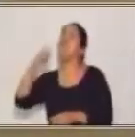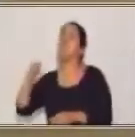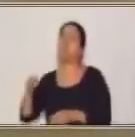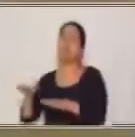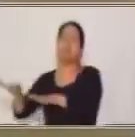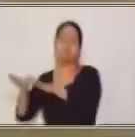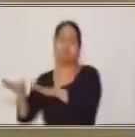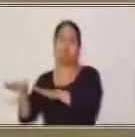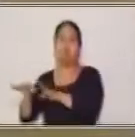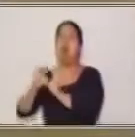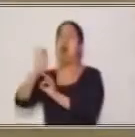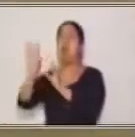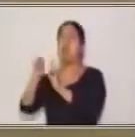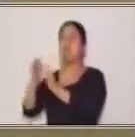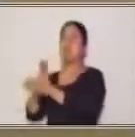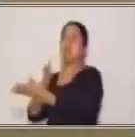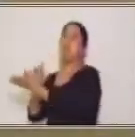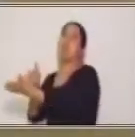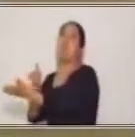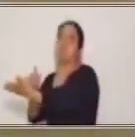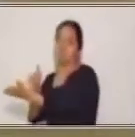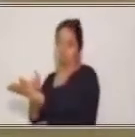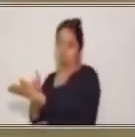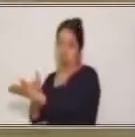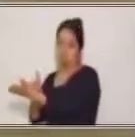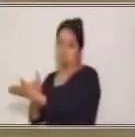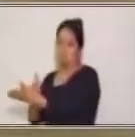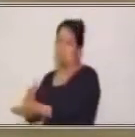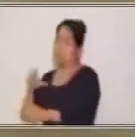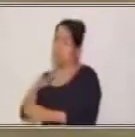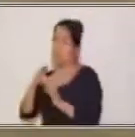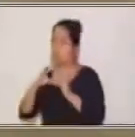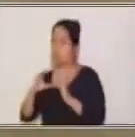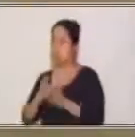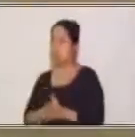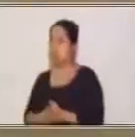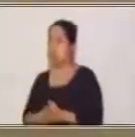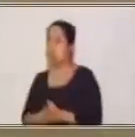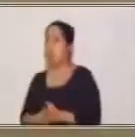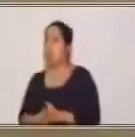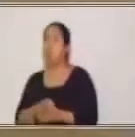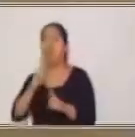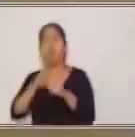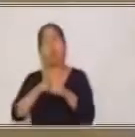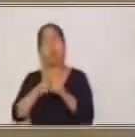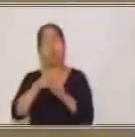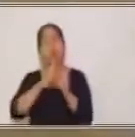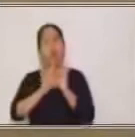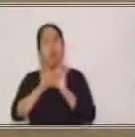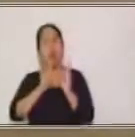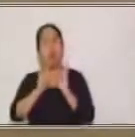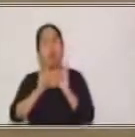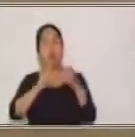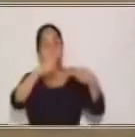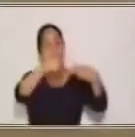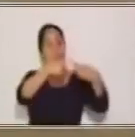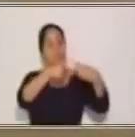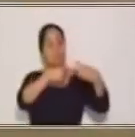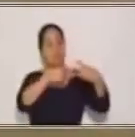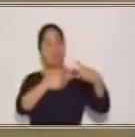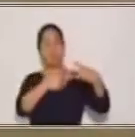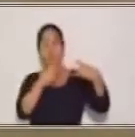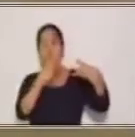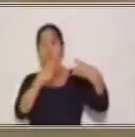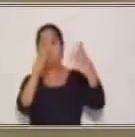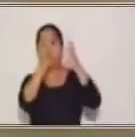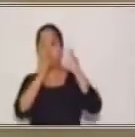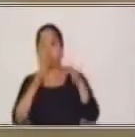tratarlas de manera incorrecta. Algo que sí es importante al momento de utilizar cualquiera de las formas de tratamiento